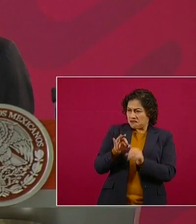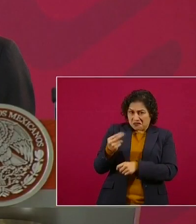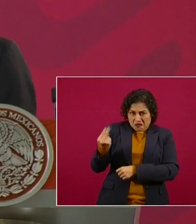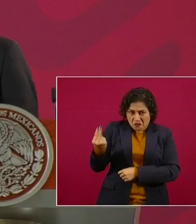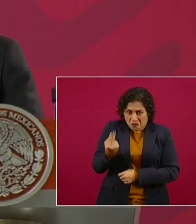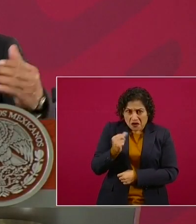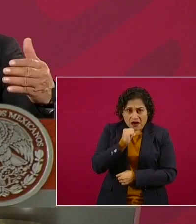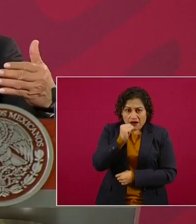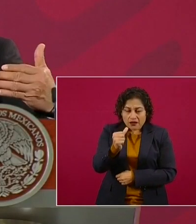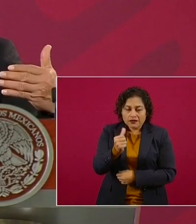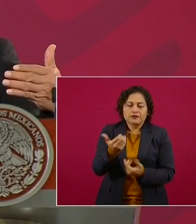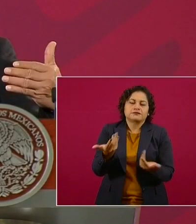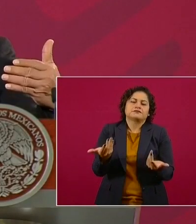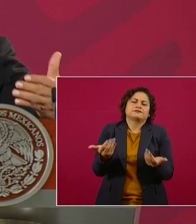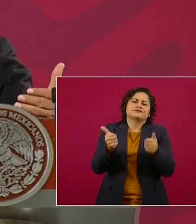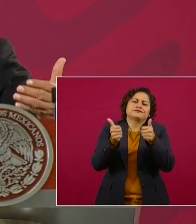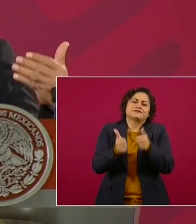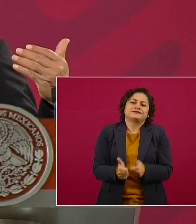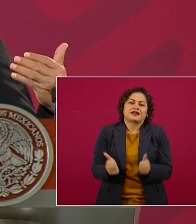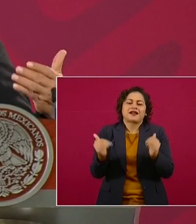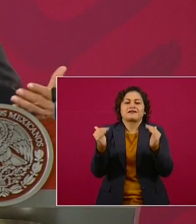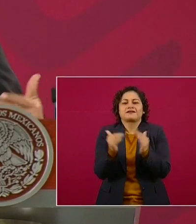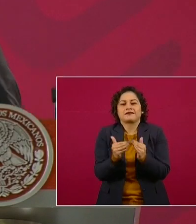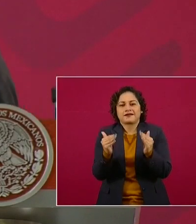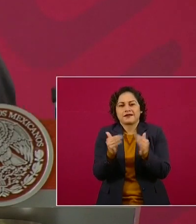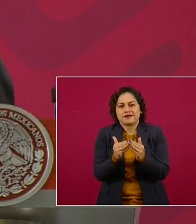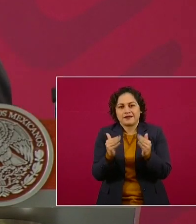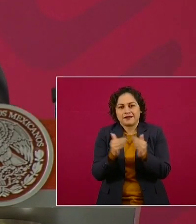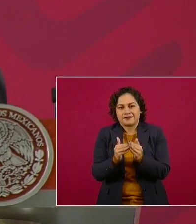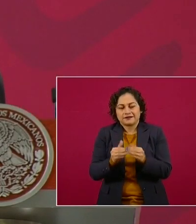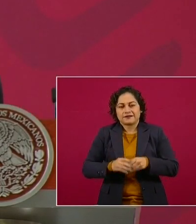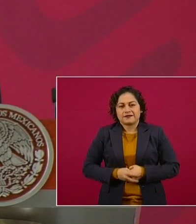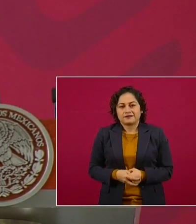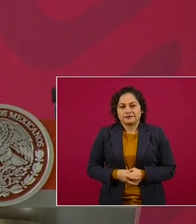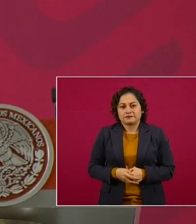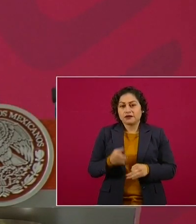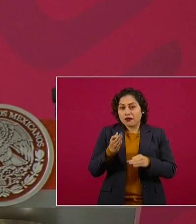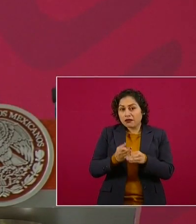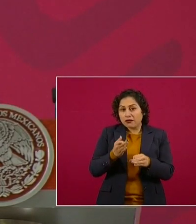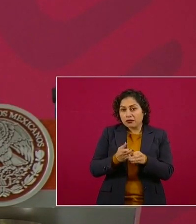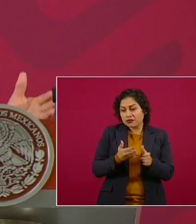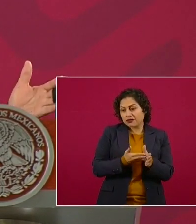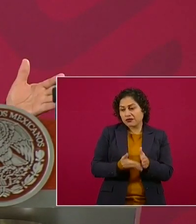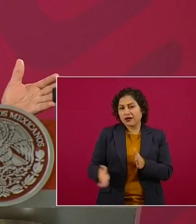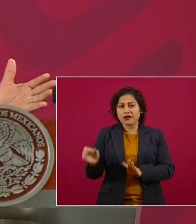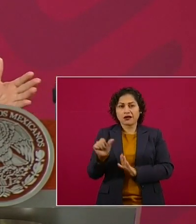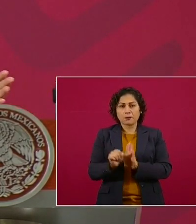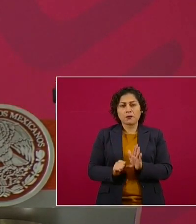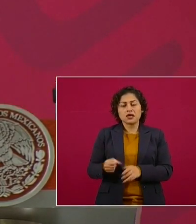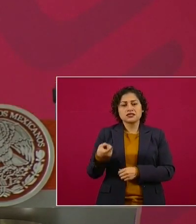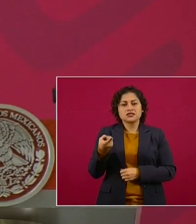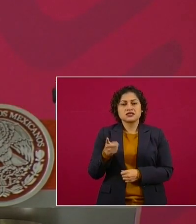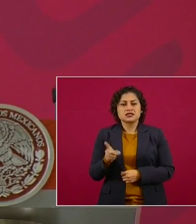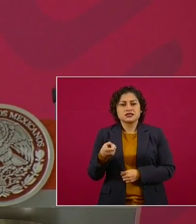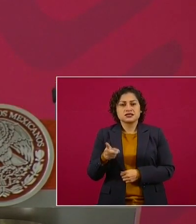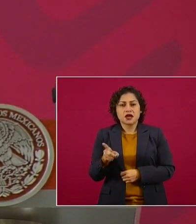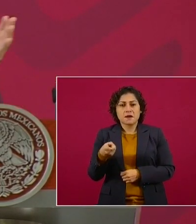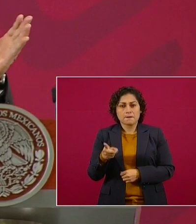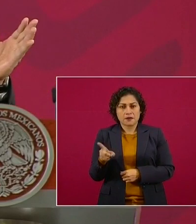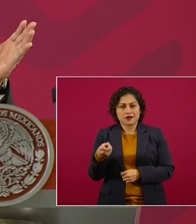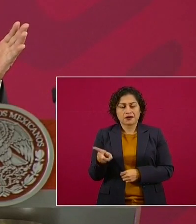En este mes de diciembre siempre